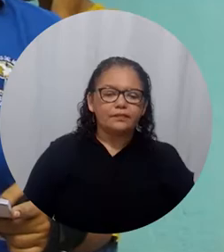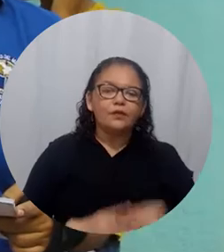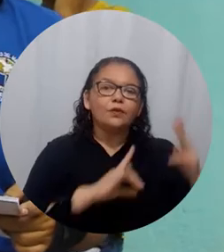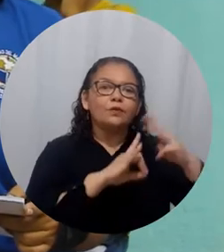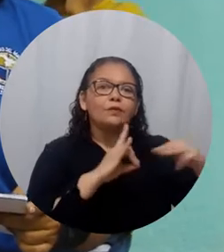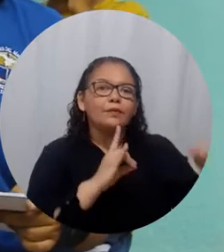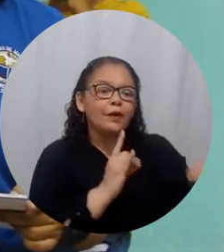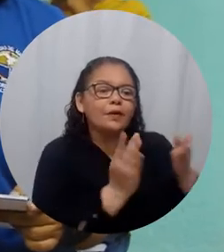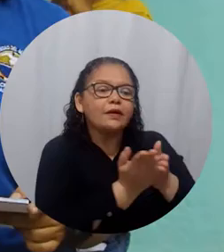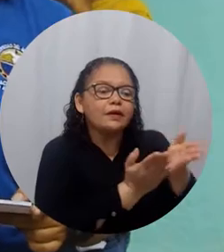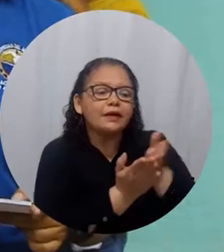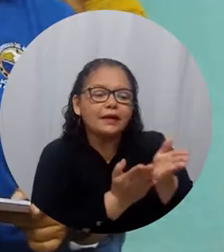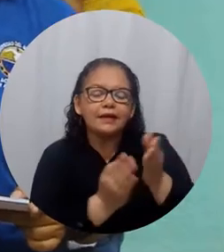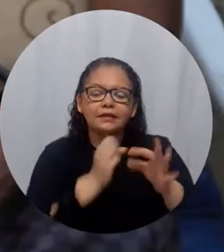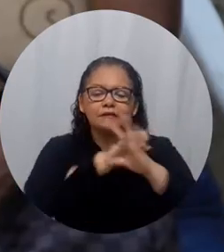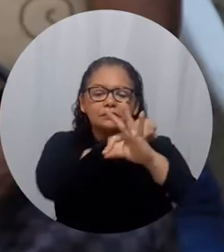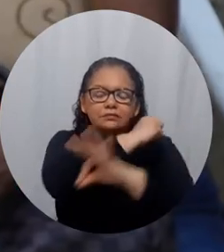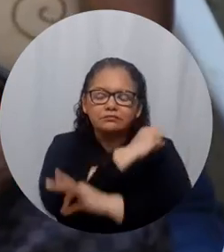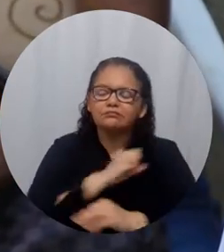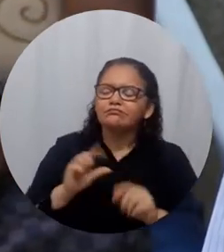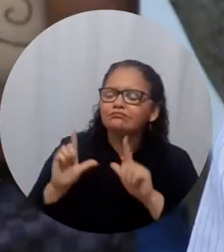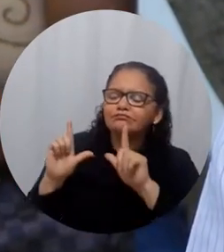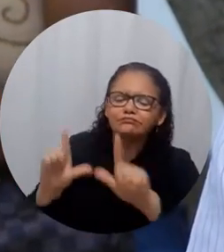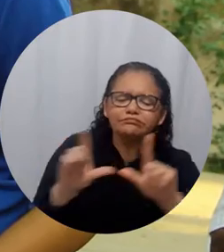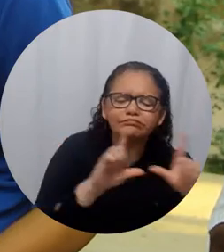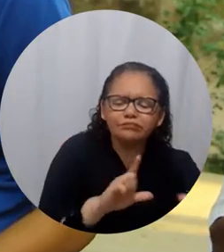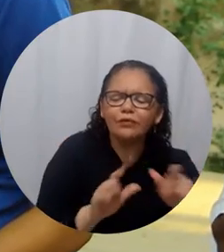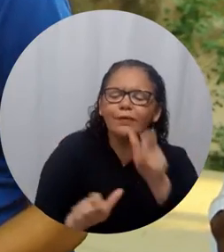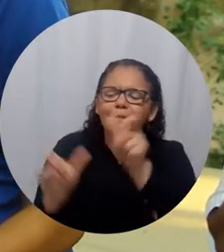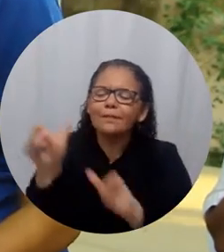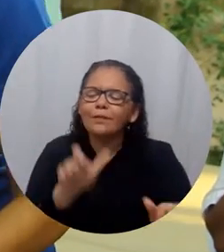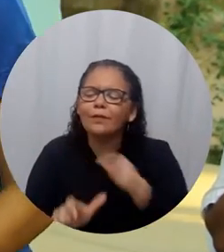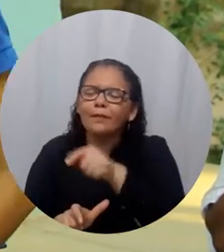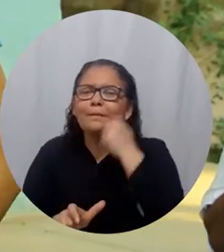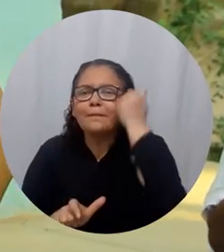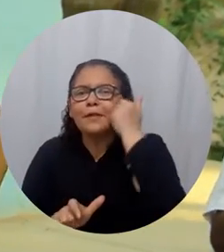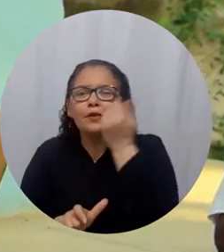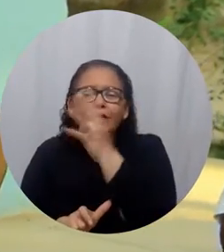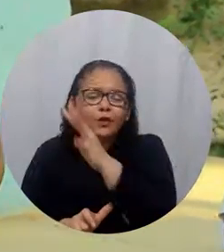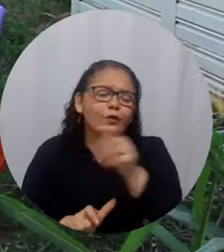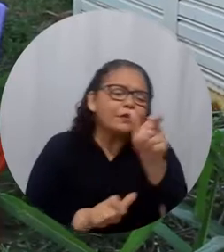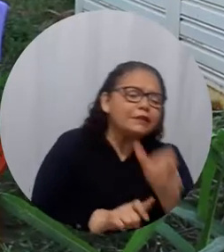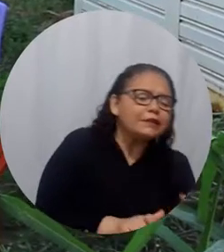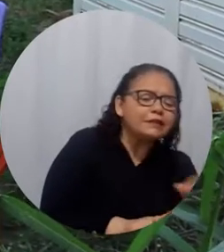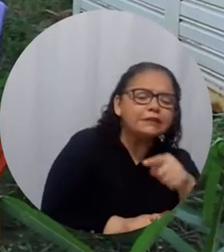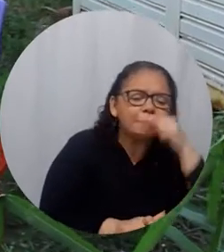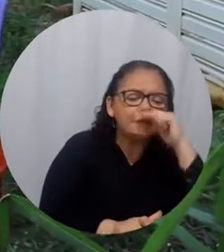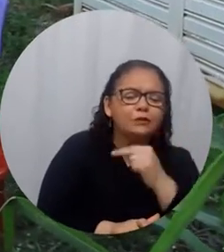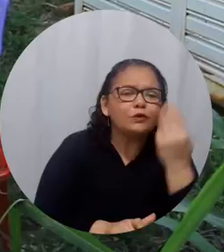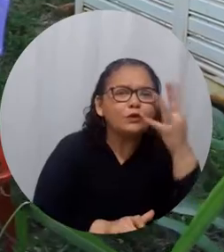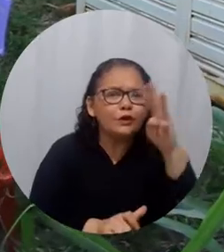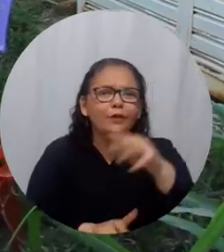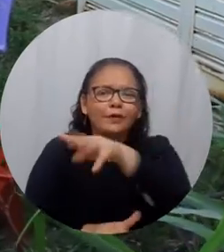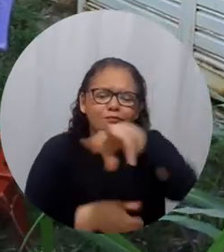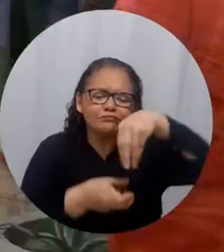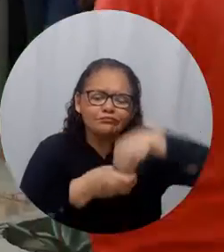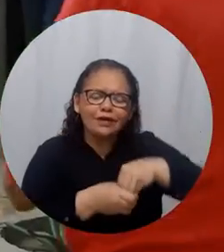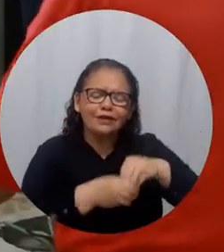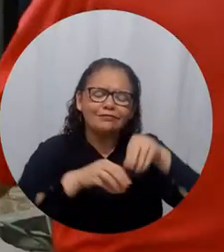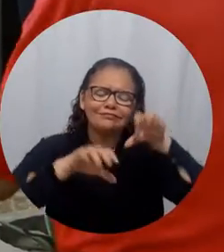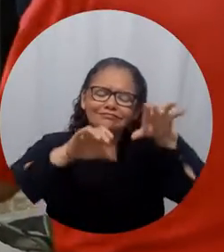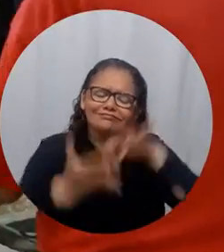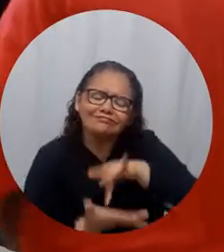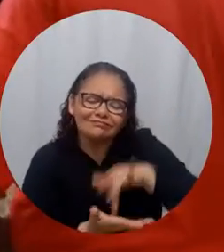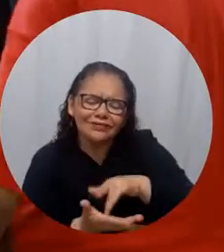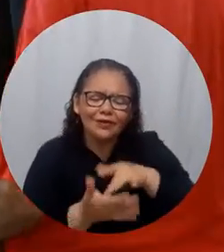La Universidad del Magdalena a través del programa de psicología certificó a 14 adultos mayores y 14 niños que participan en los